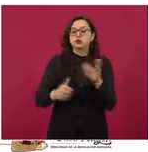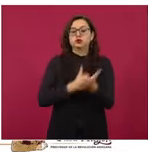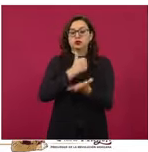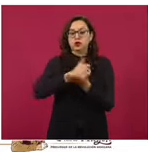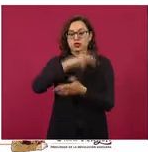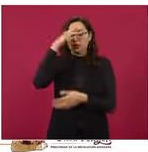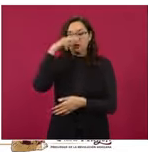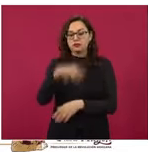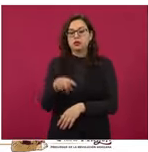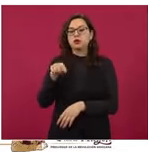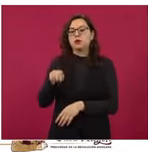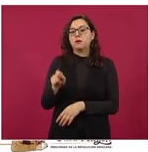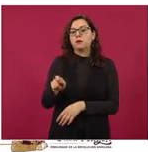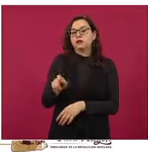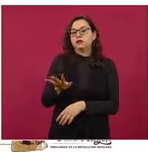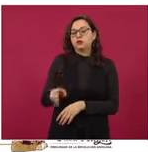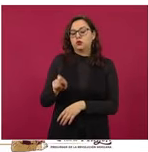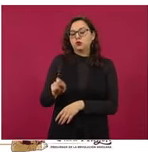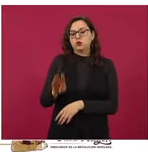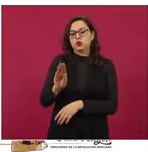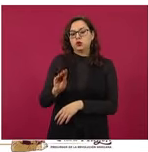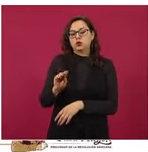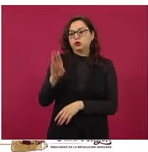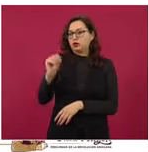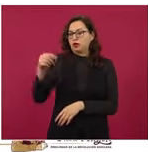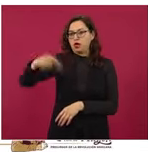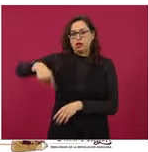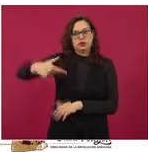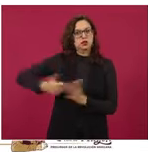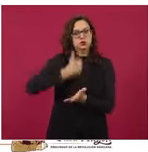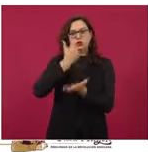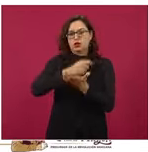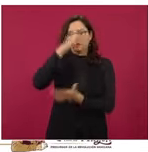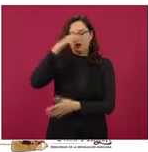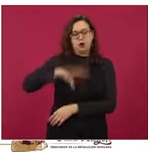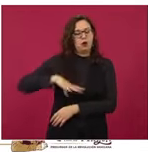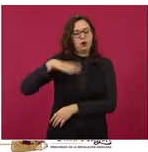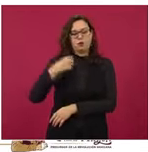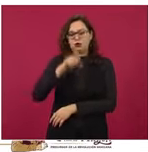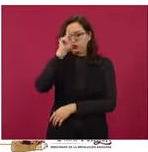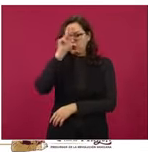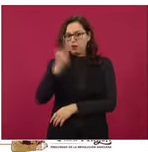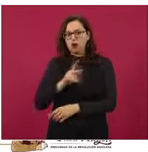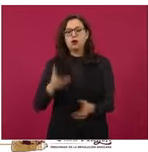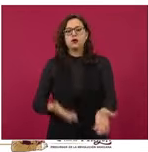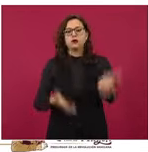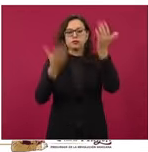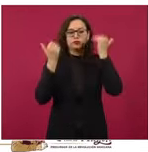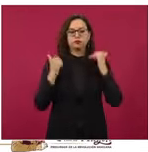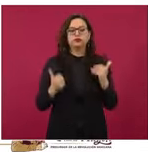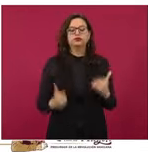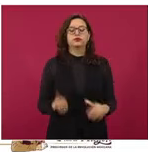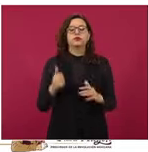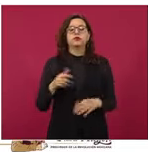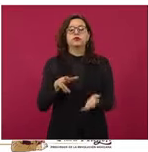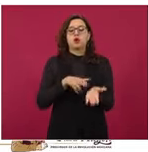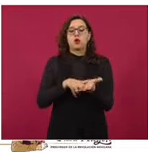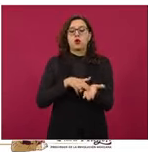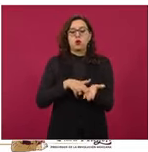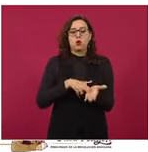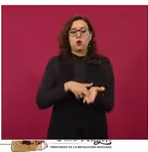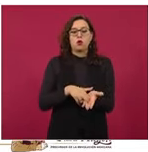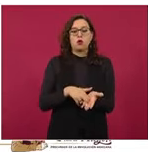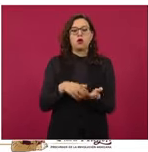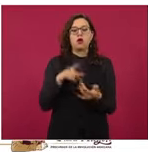Ciudad de México, y diésel más barata, 20.54 de Shell, Querétaro, Querétaro, 20.79 de